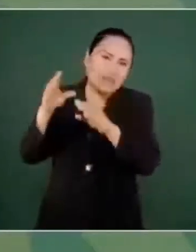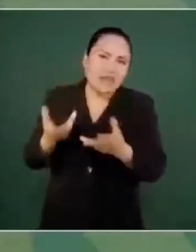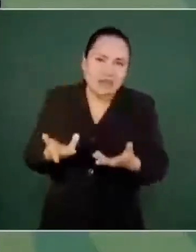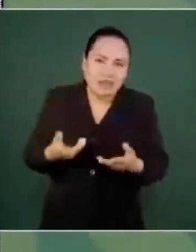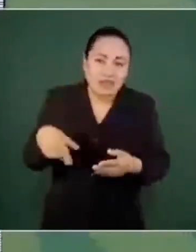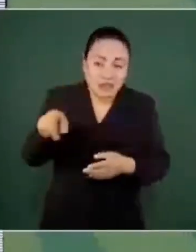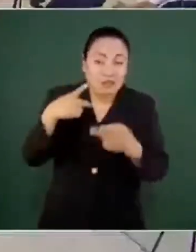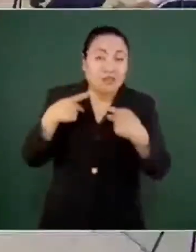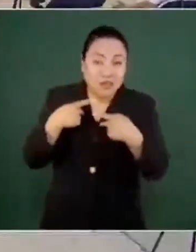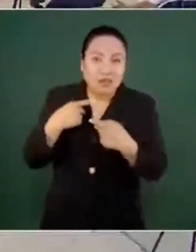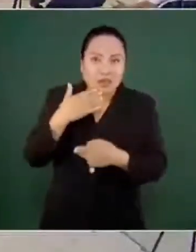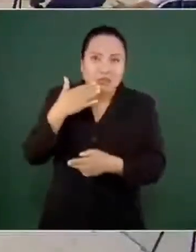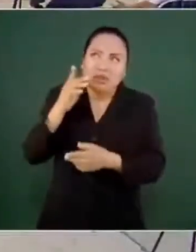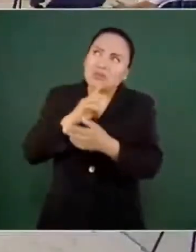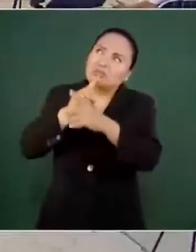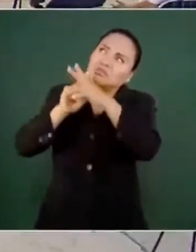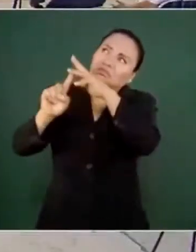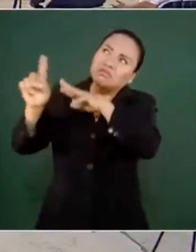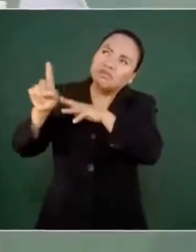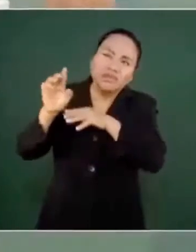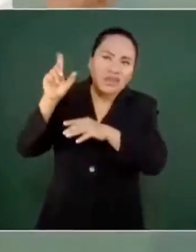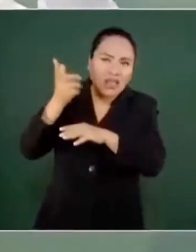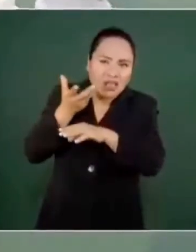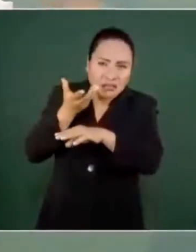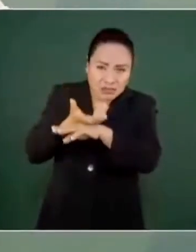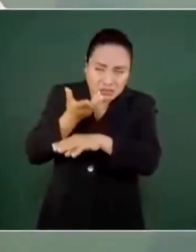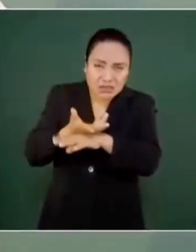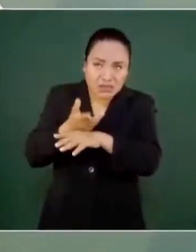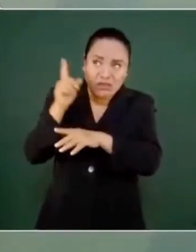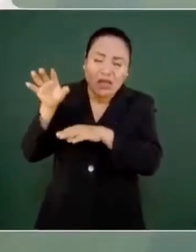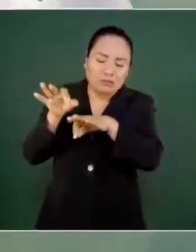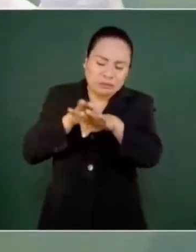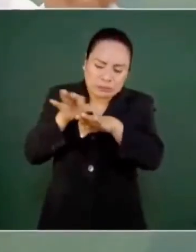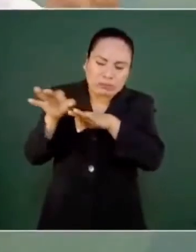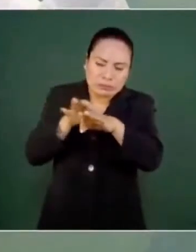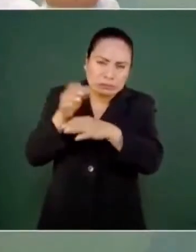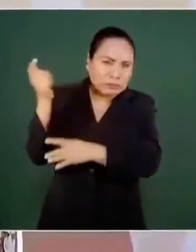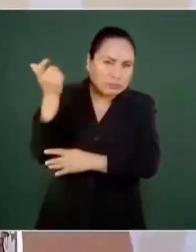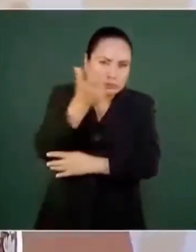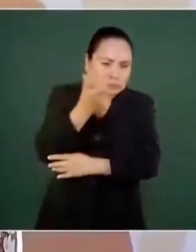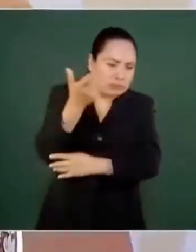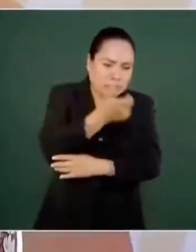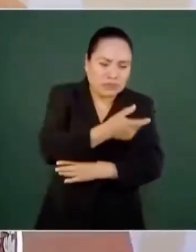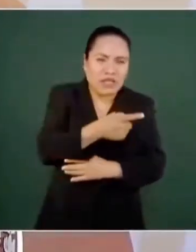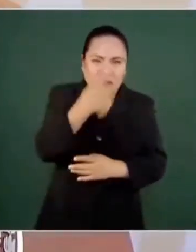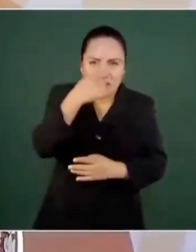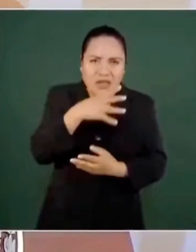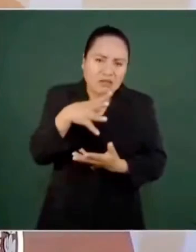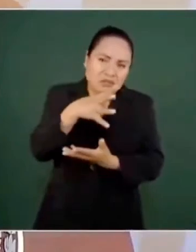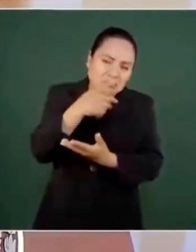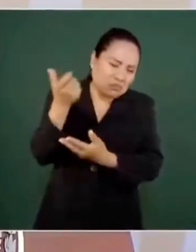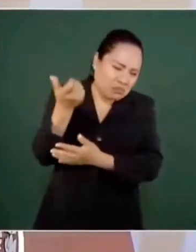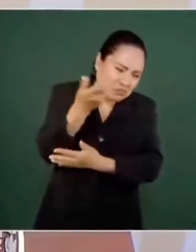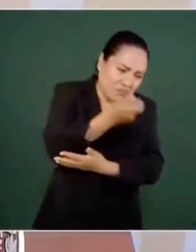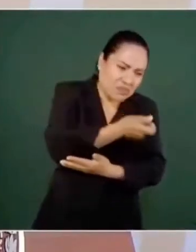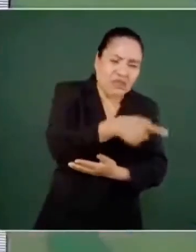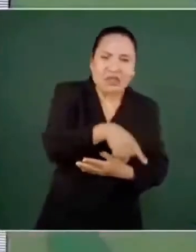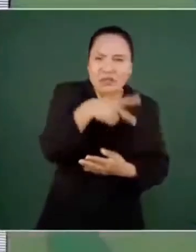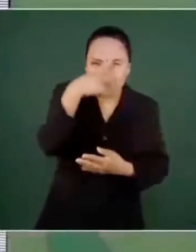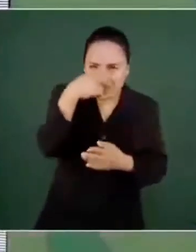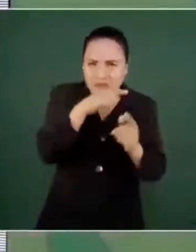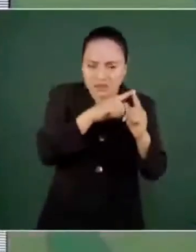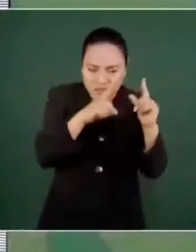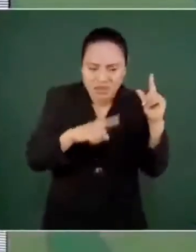Si no es por la iniciativa de buscarse la vida en la calle,